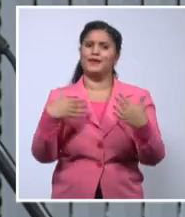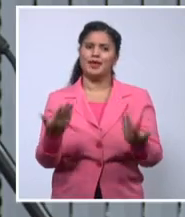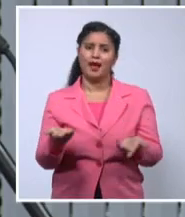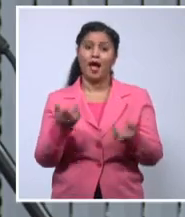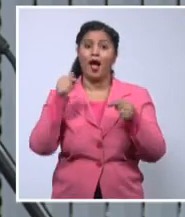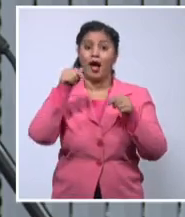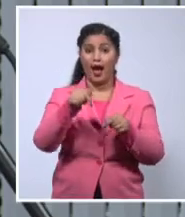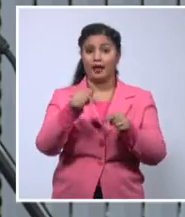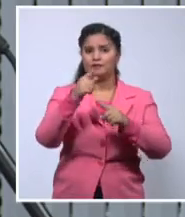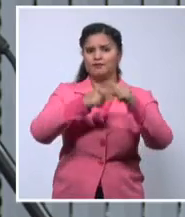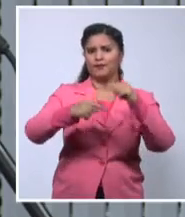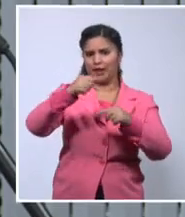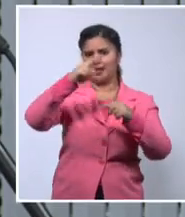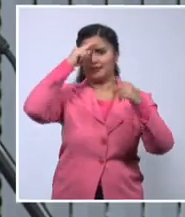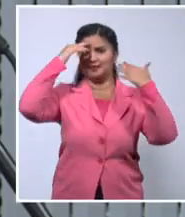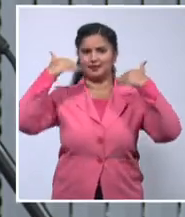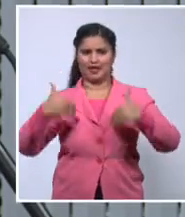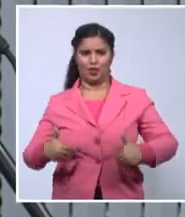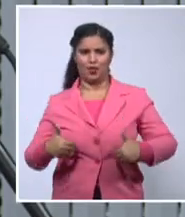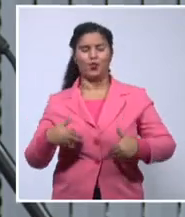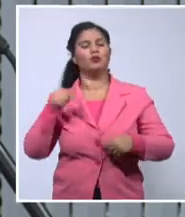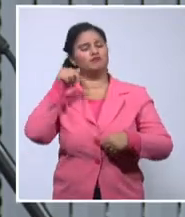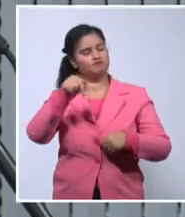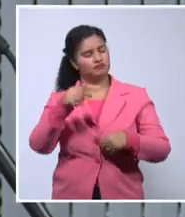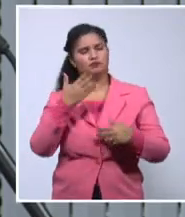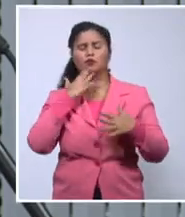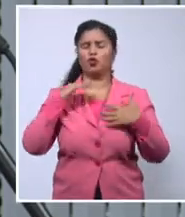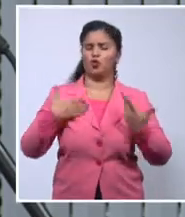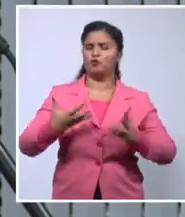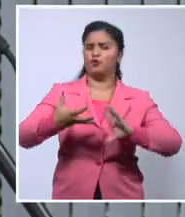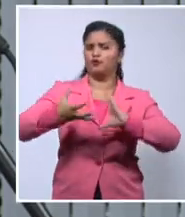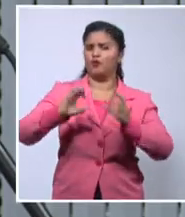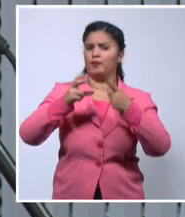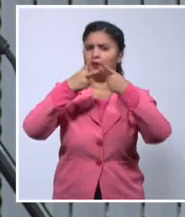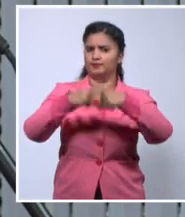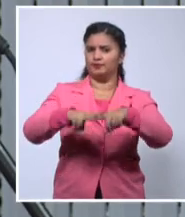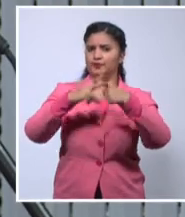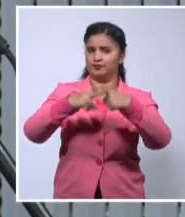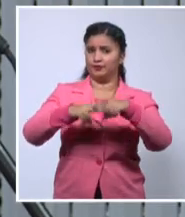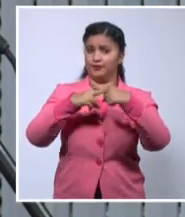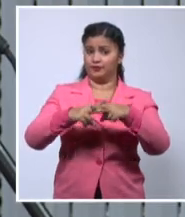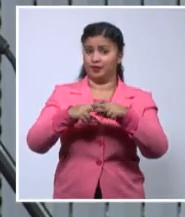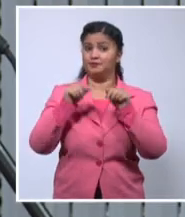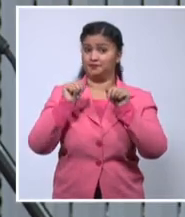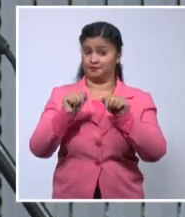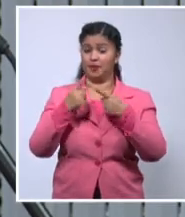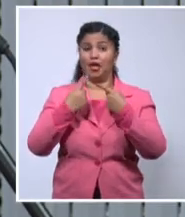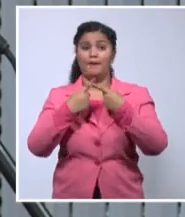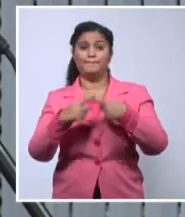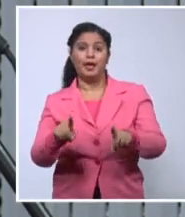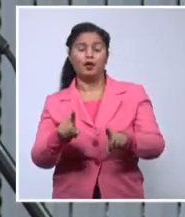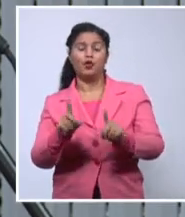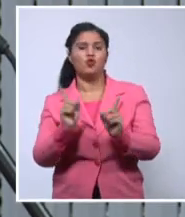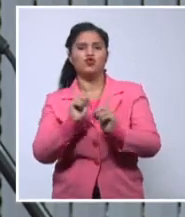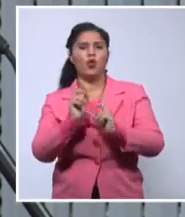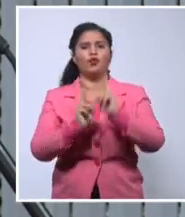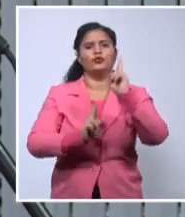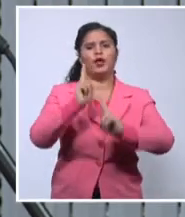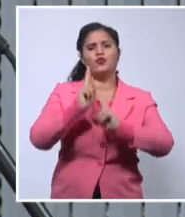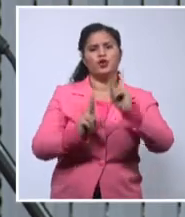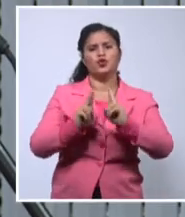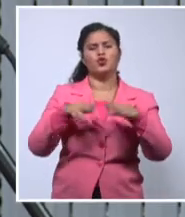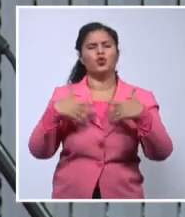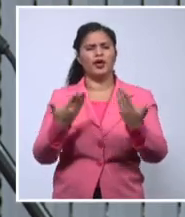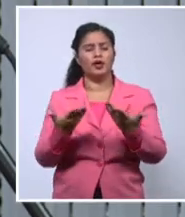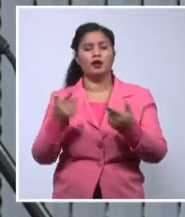gratis, que la educación, todo lo que podemos hablar, de las conquistas que hablamos de la revolución. Pero pensar, no estar de acuerdo con que nuestro sistema económico y social